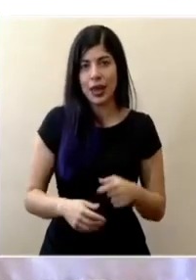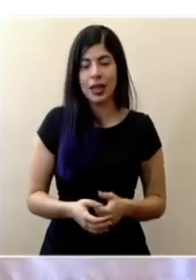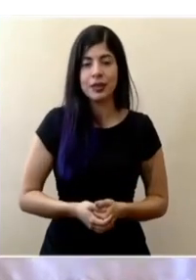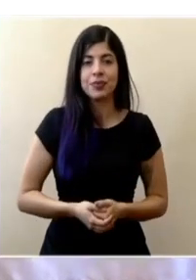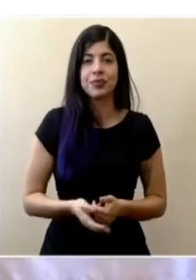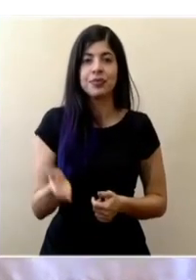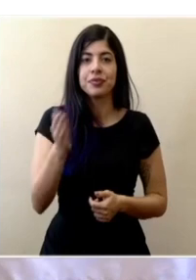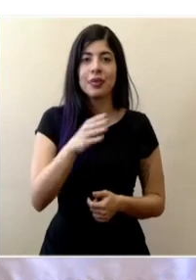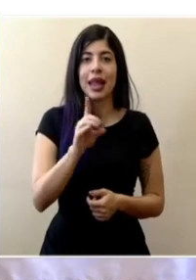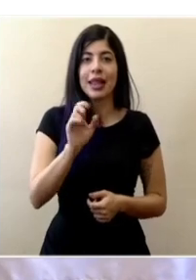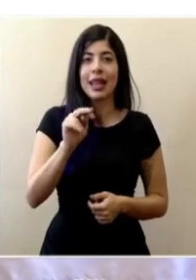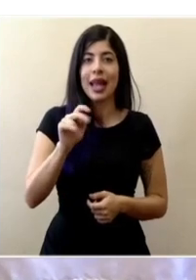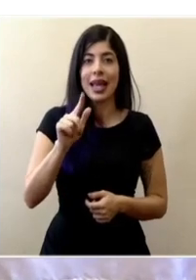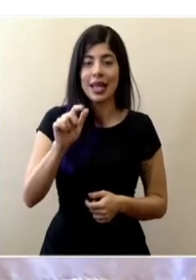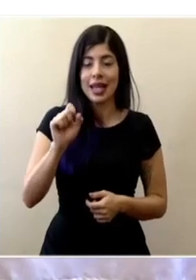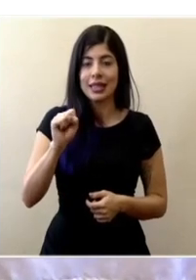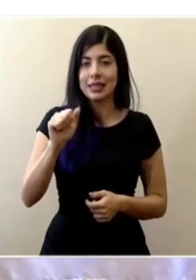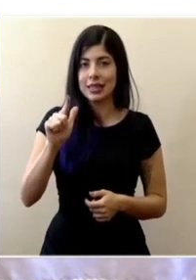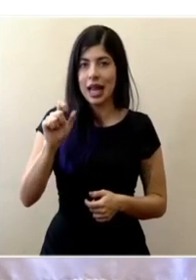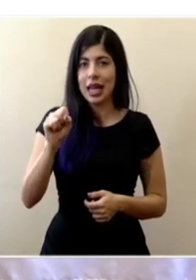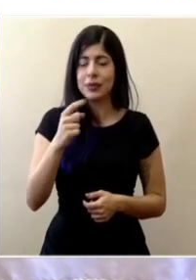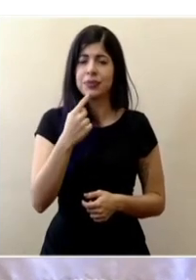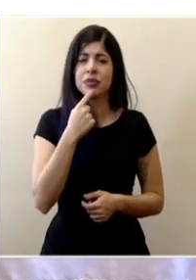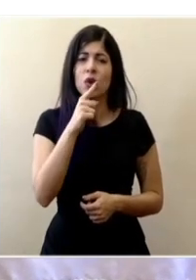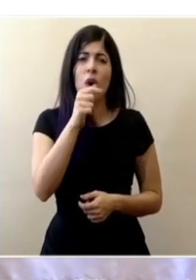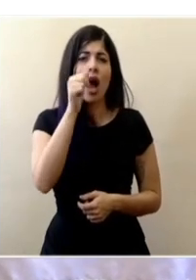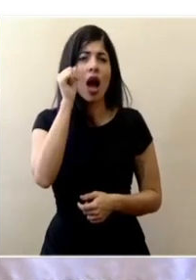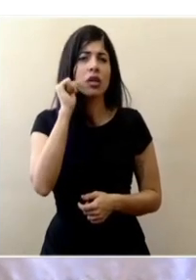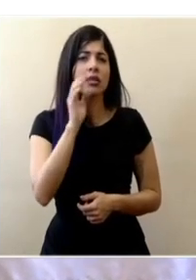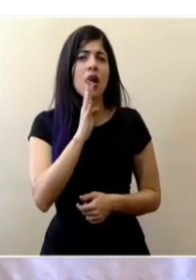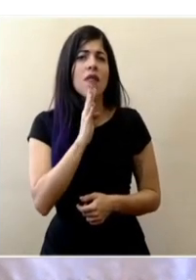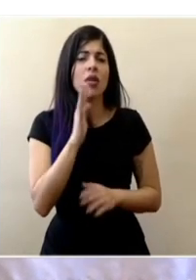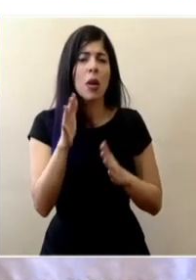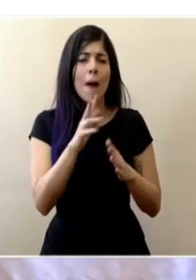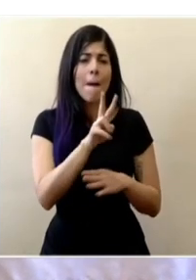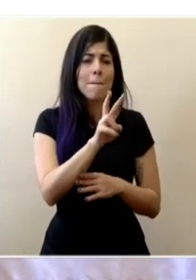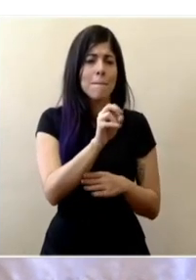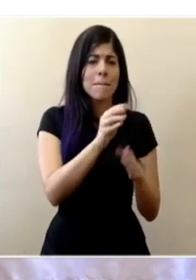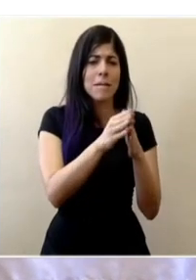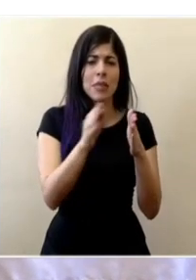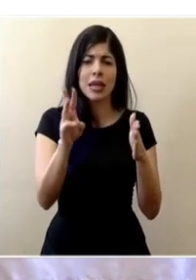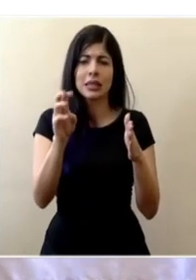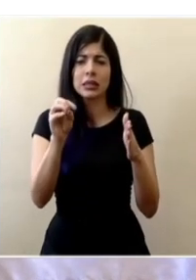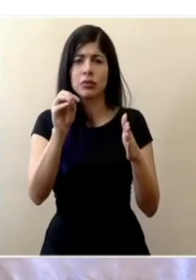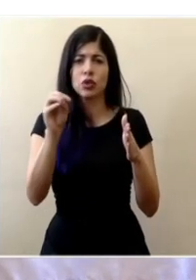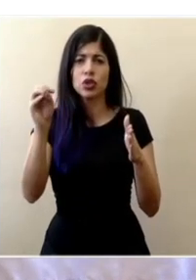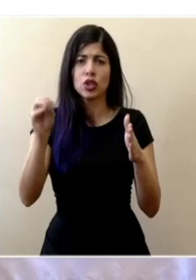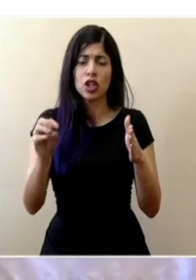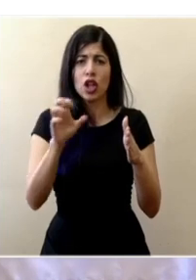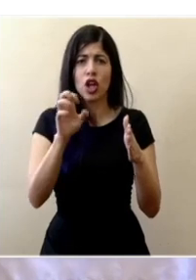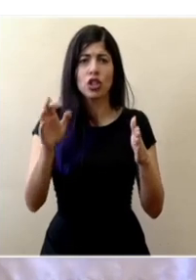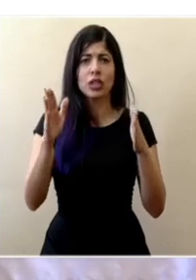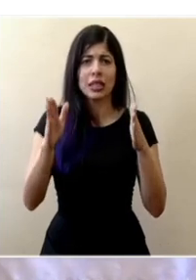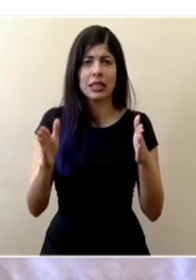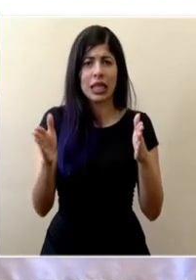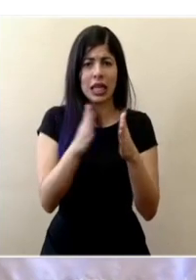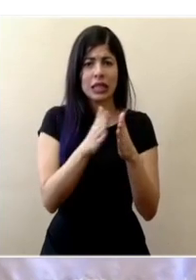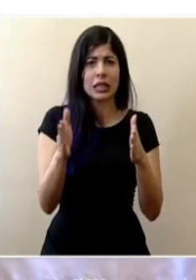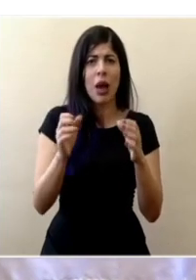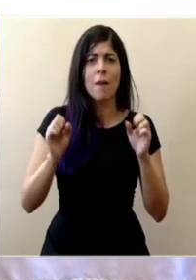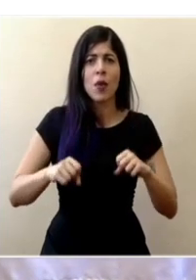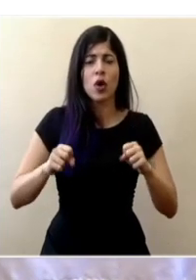Don Daniel Salas nos dicen que usted ayer se refirió en que entre el 20 y el 60% de los costarricenses es posible que